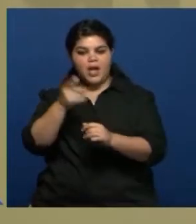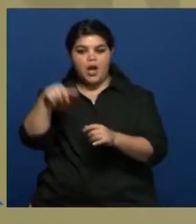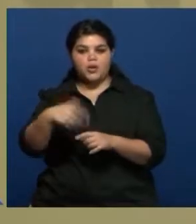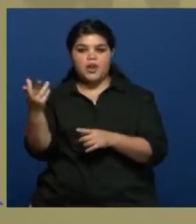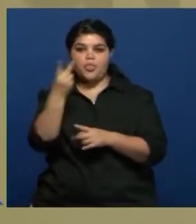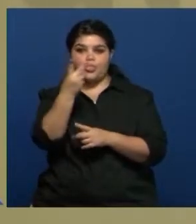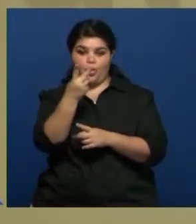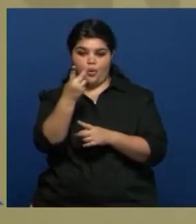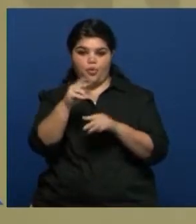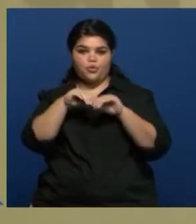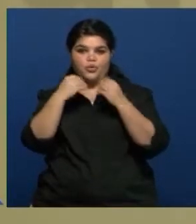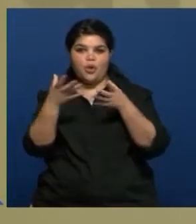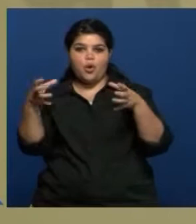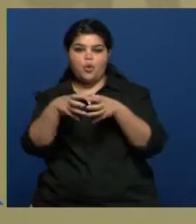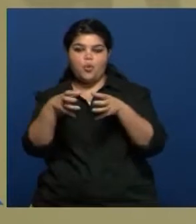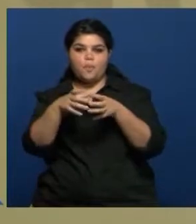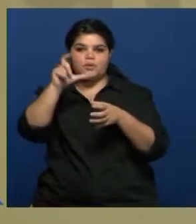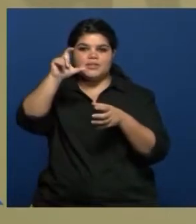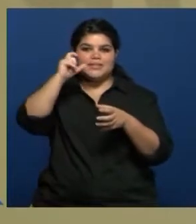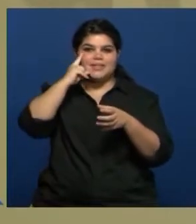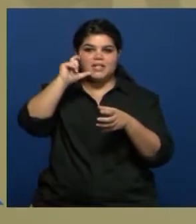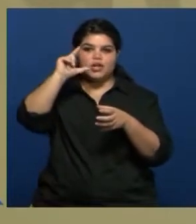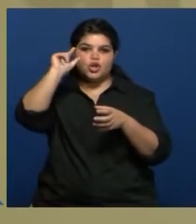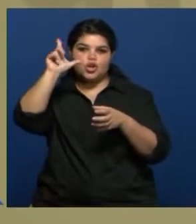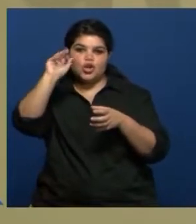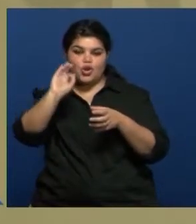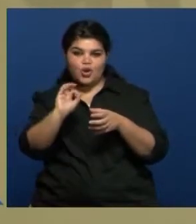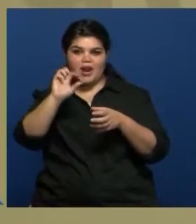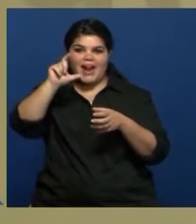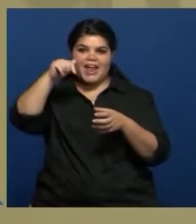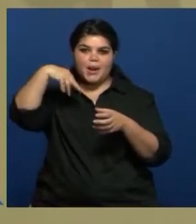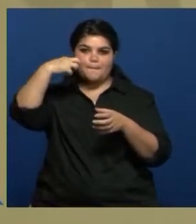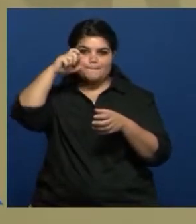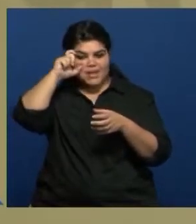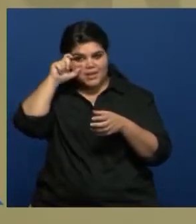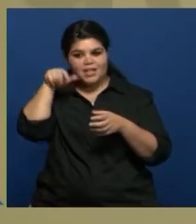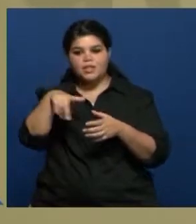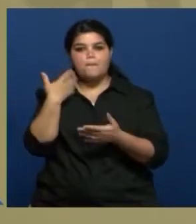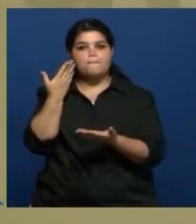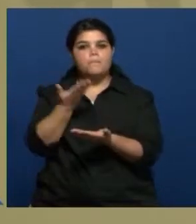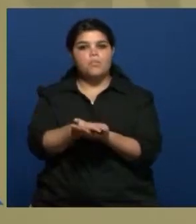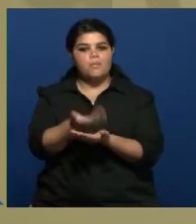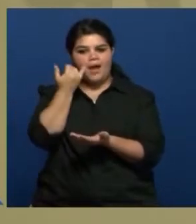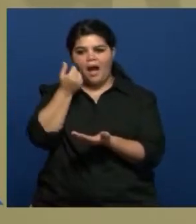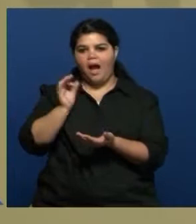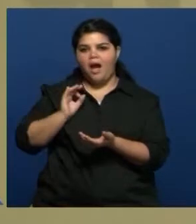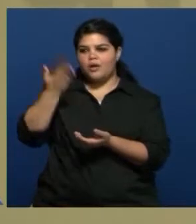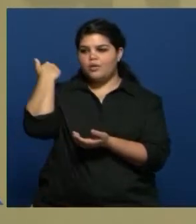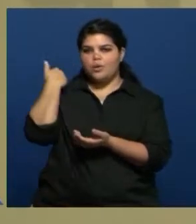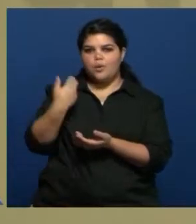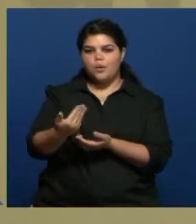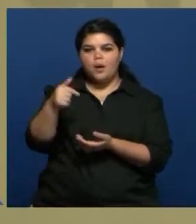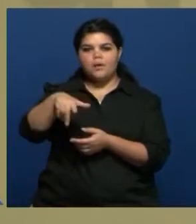dos de los integrantes de Ciclo Canapé. Esta propuesta que ya mantiene hace algunos años Manu García